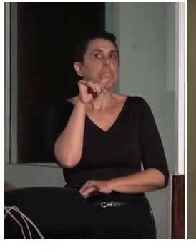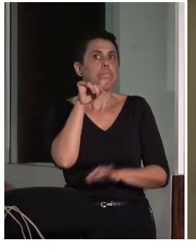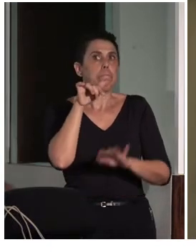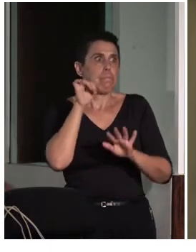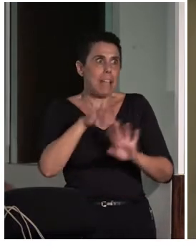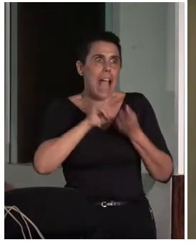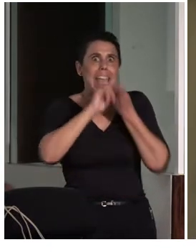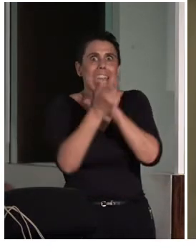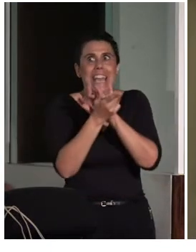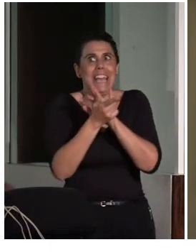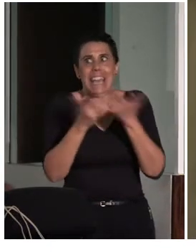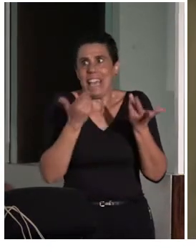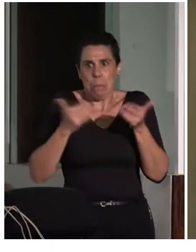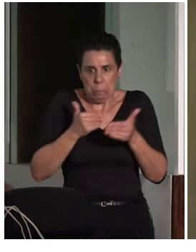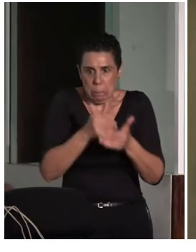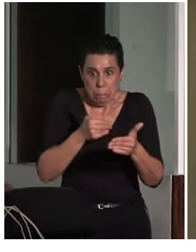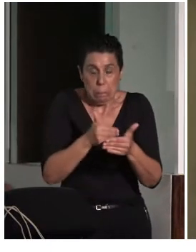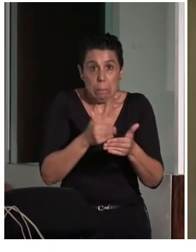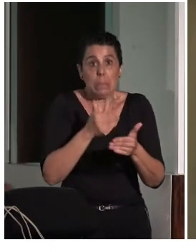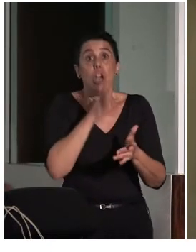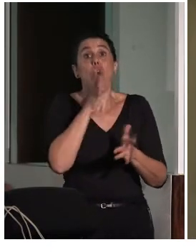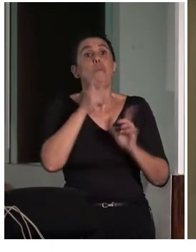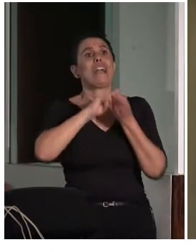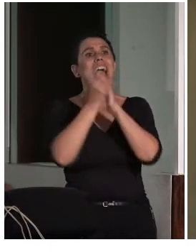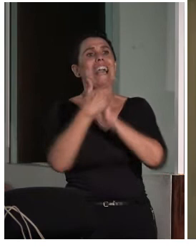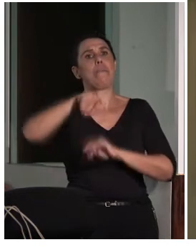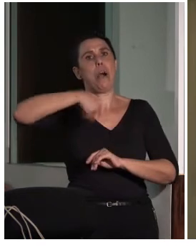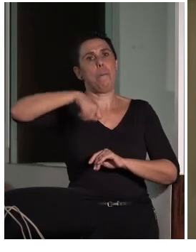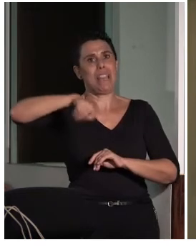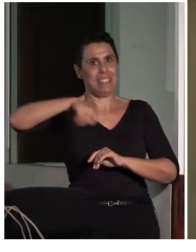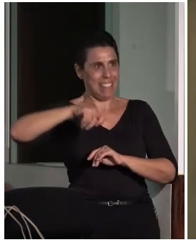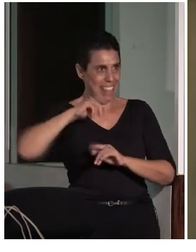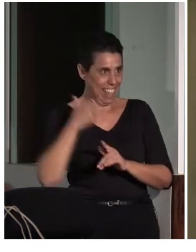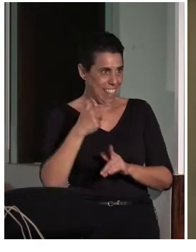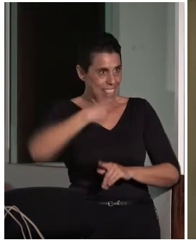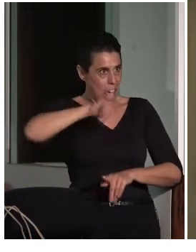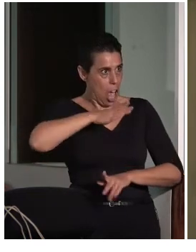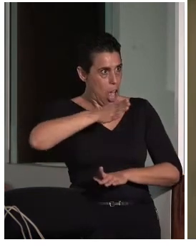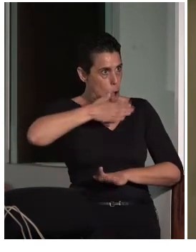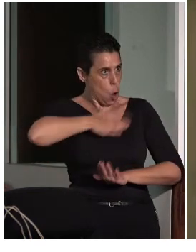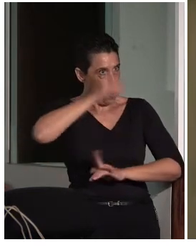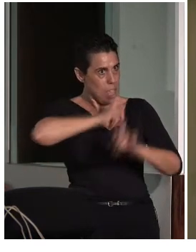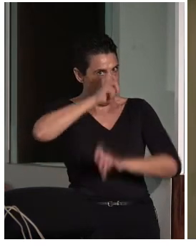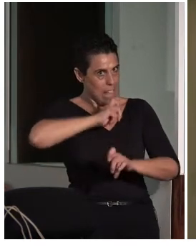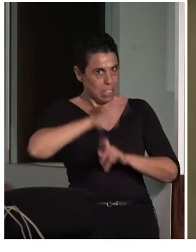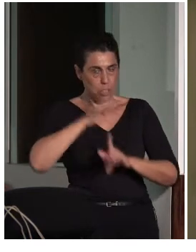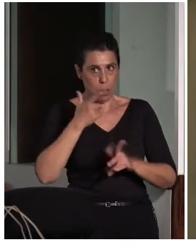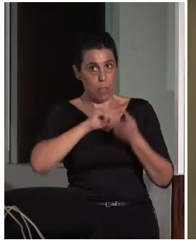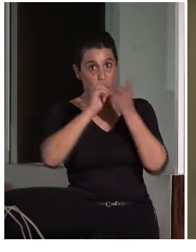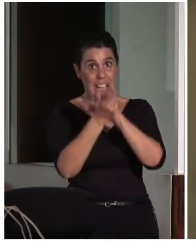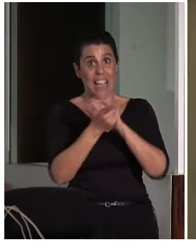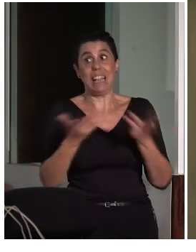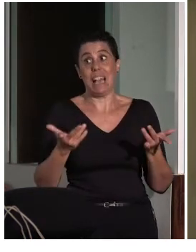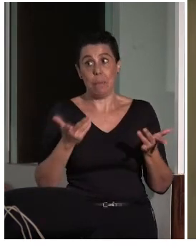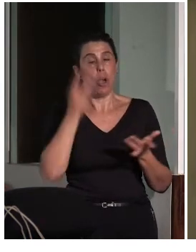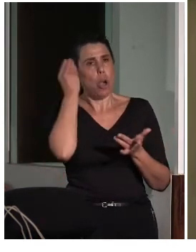de última hora, porque ha habido cambio de presidencia en FEASPE, pero hemos creído conveniente de que Manuel